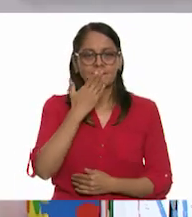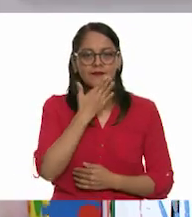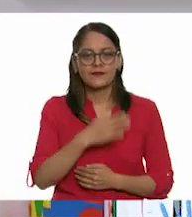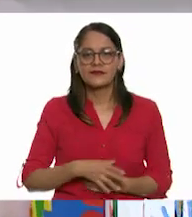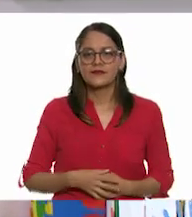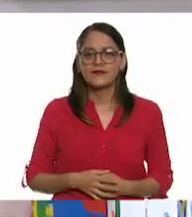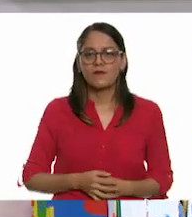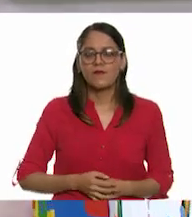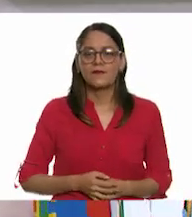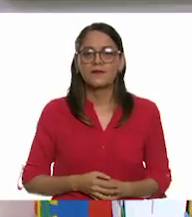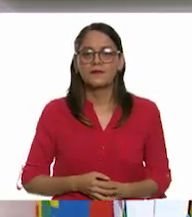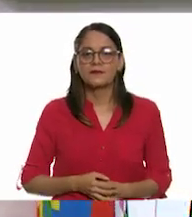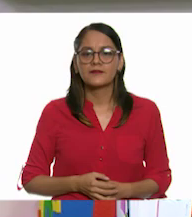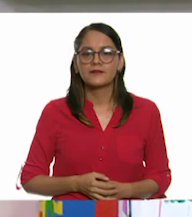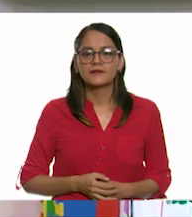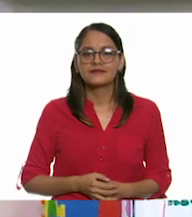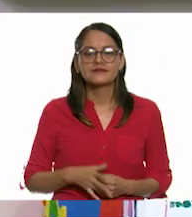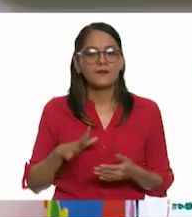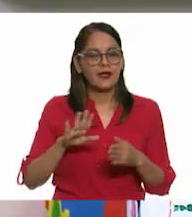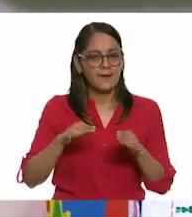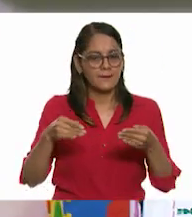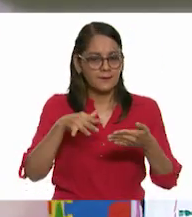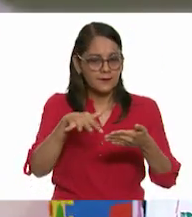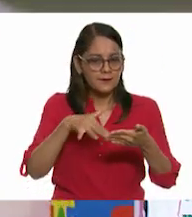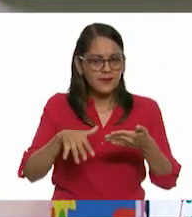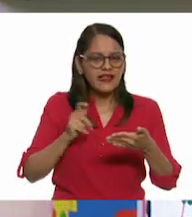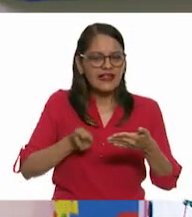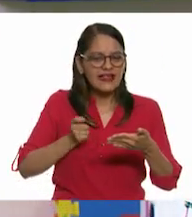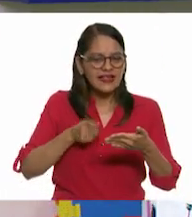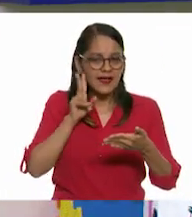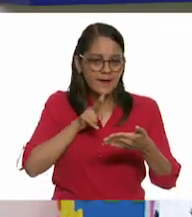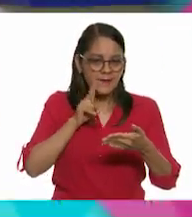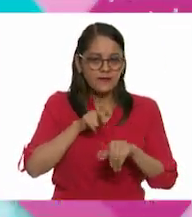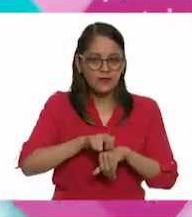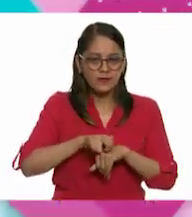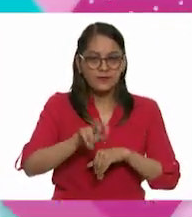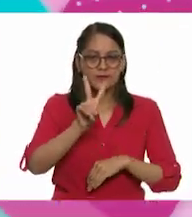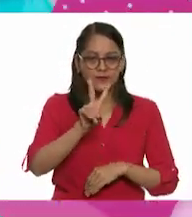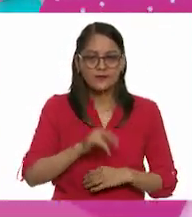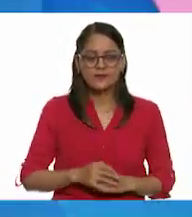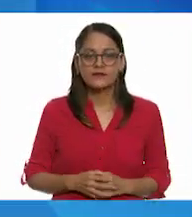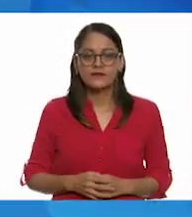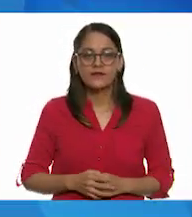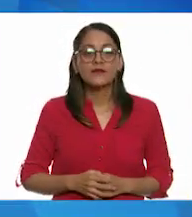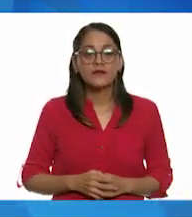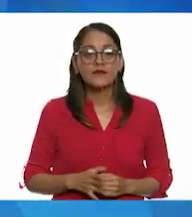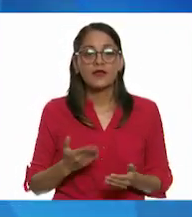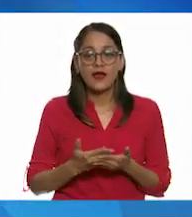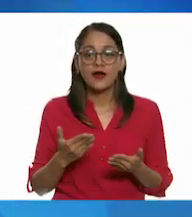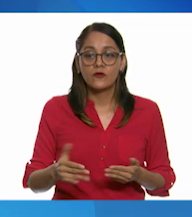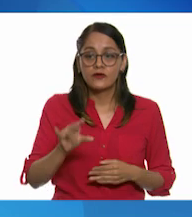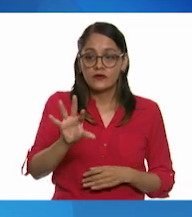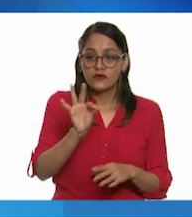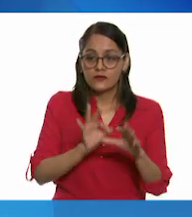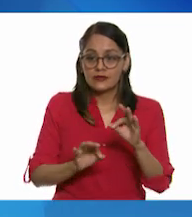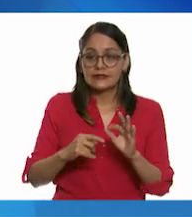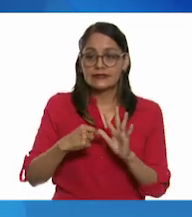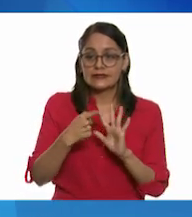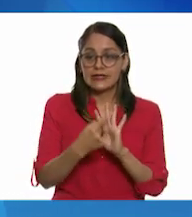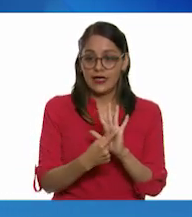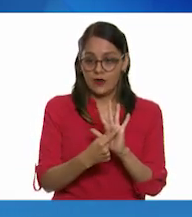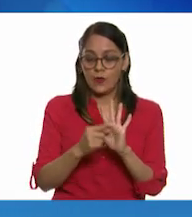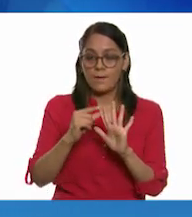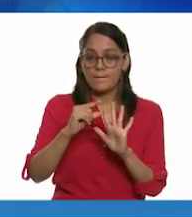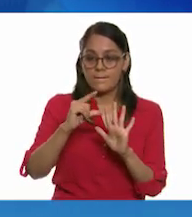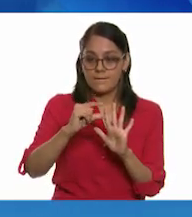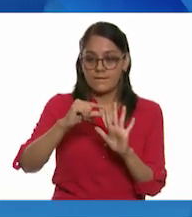qué es lo que nos dice este sobre número dos. Veamos, veamos. Tomen cinco palitos y